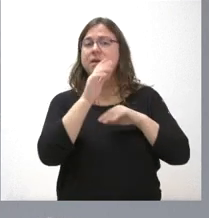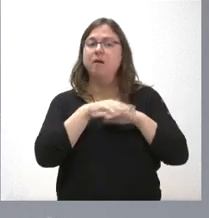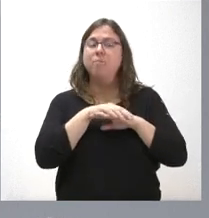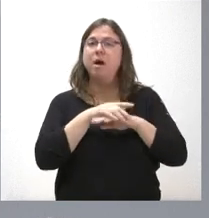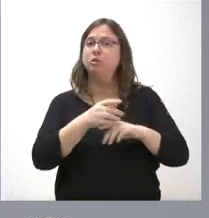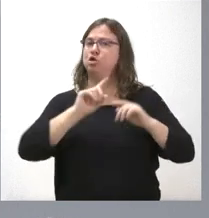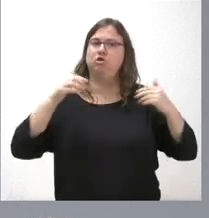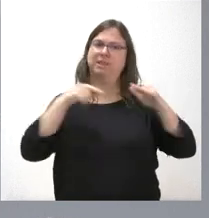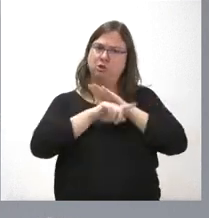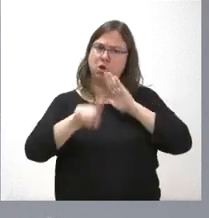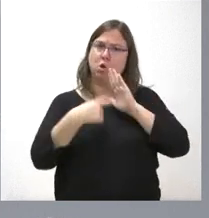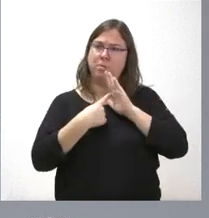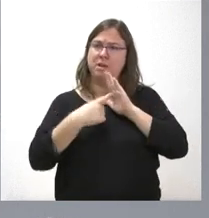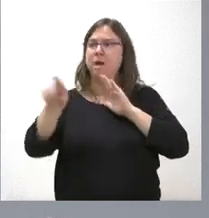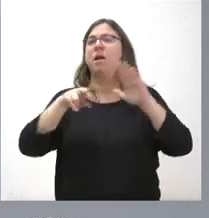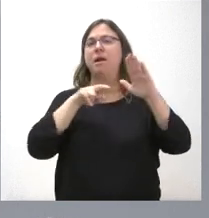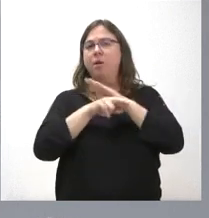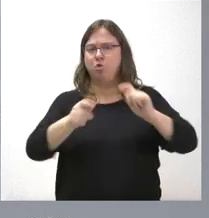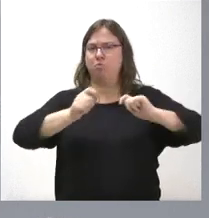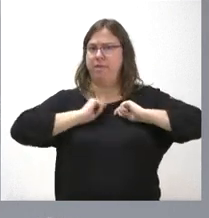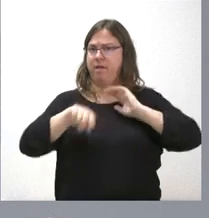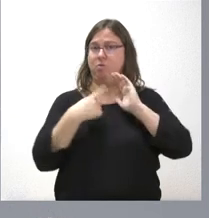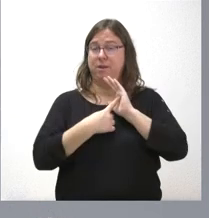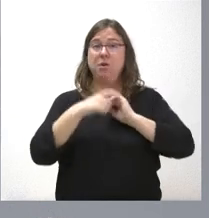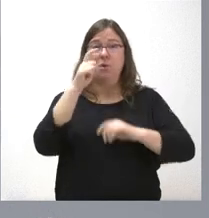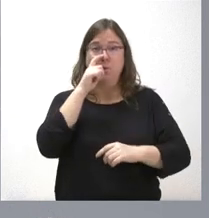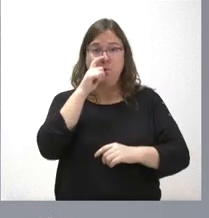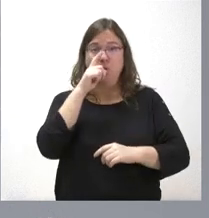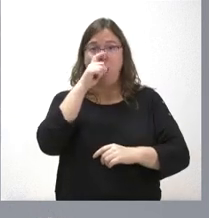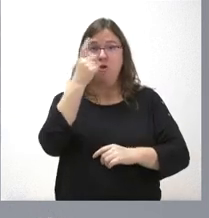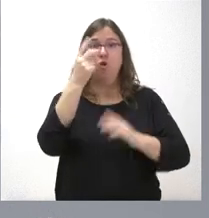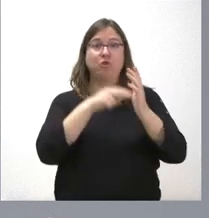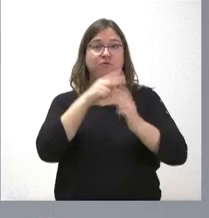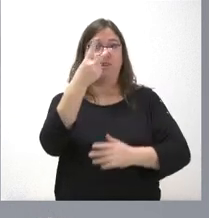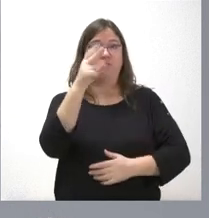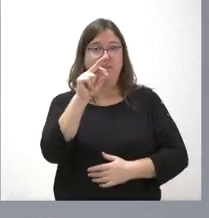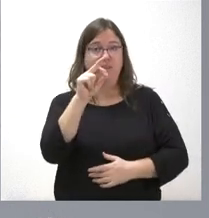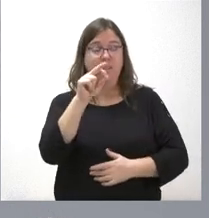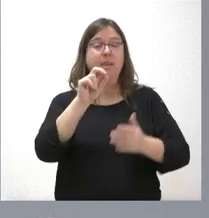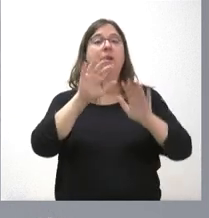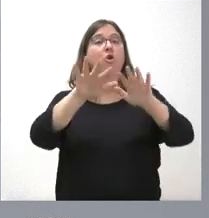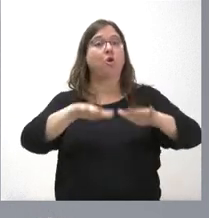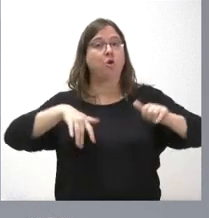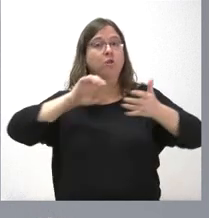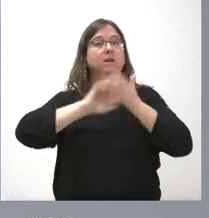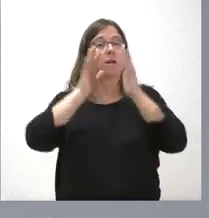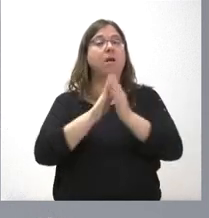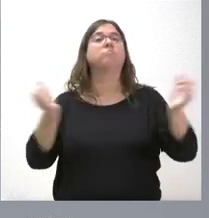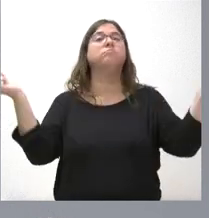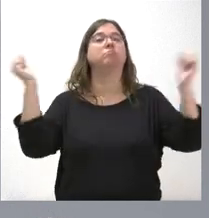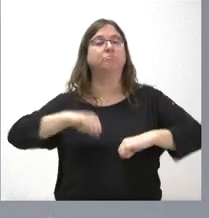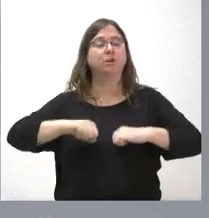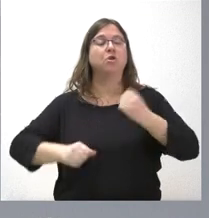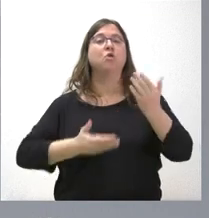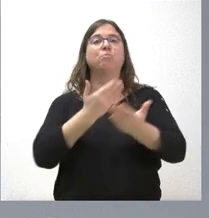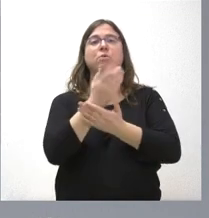gestionarlos. En junio del año de 2020, las Cortes de Castilla y León aprobaron una proposición no de ley